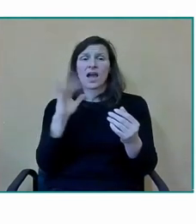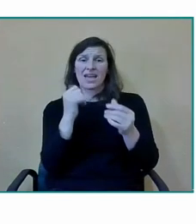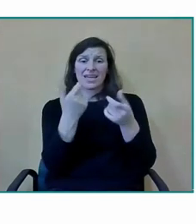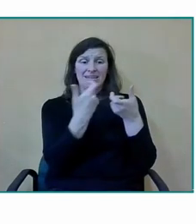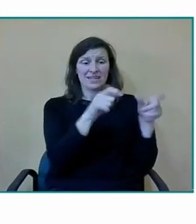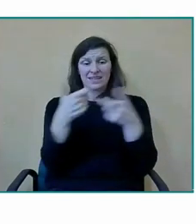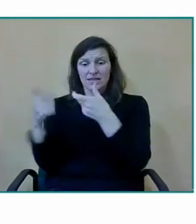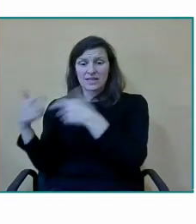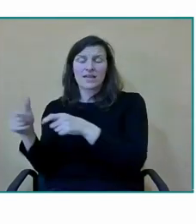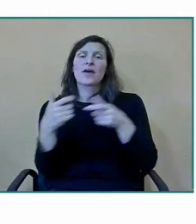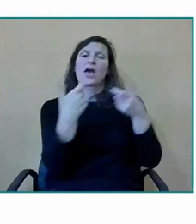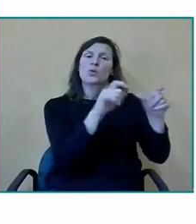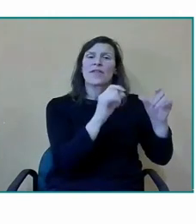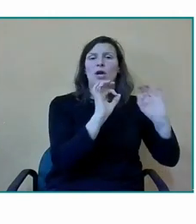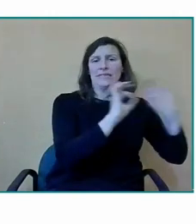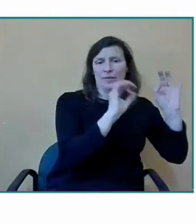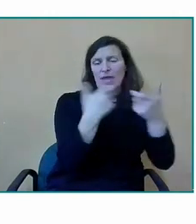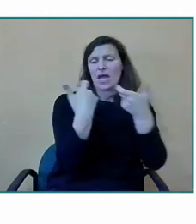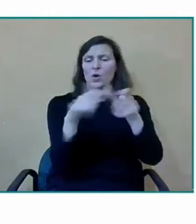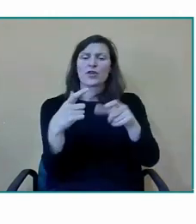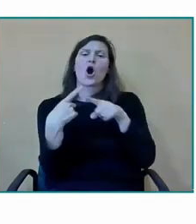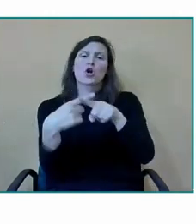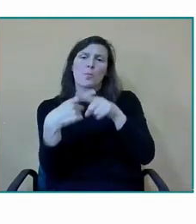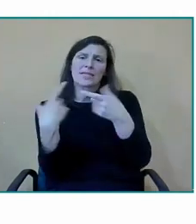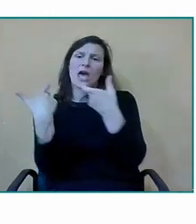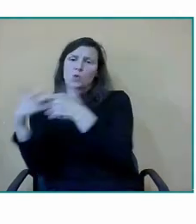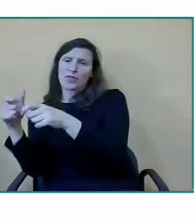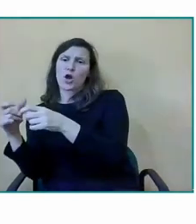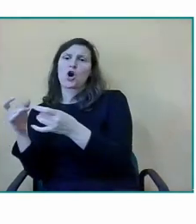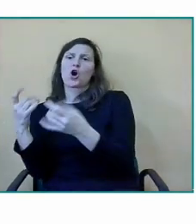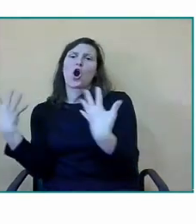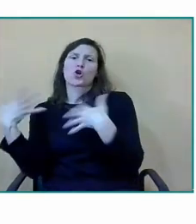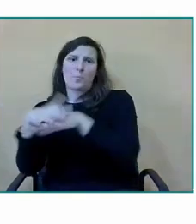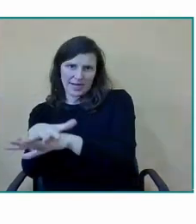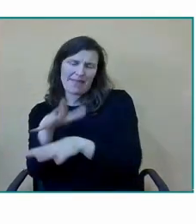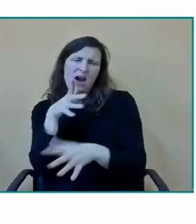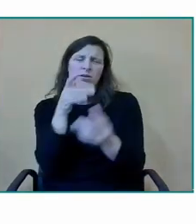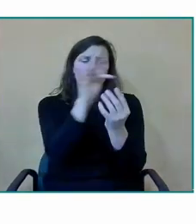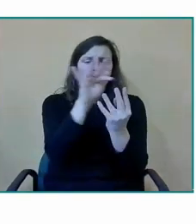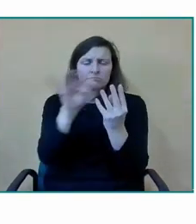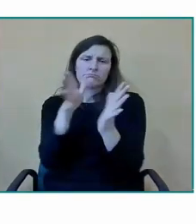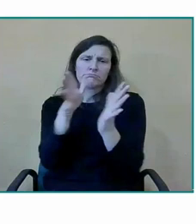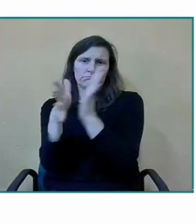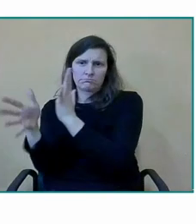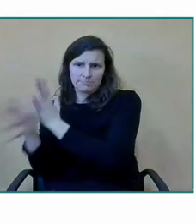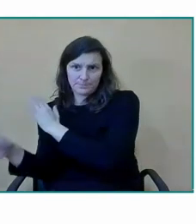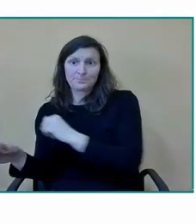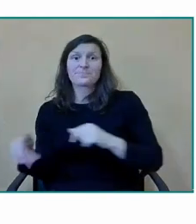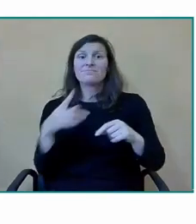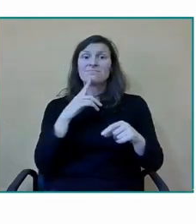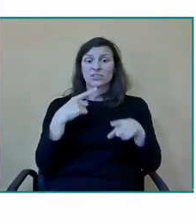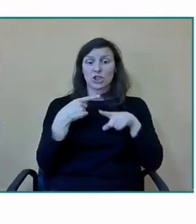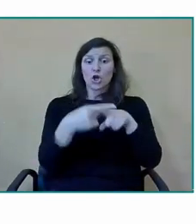combinada que a continuación vamos a ver en esa educación compartida y combinada pues como no